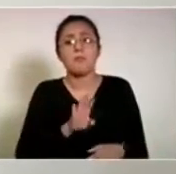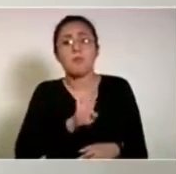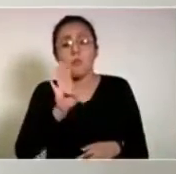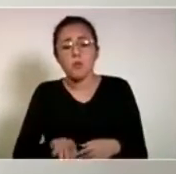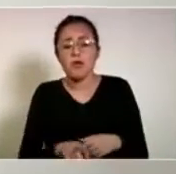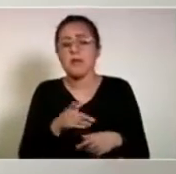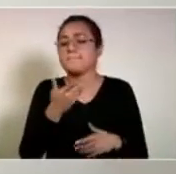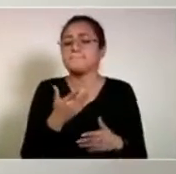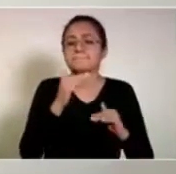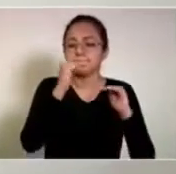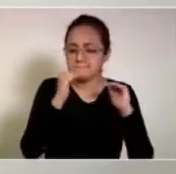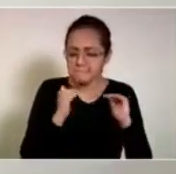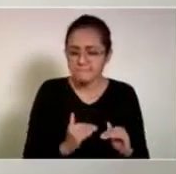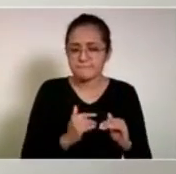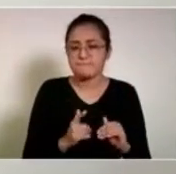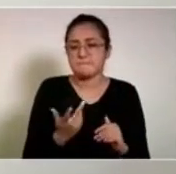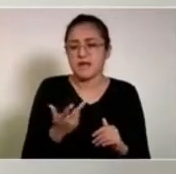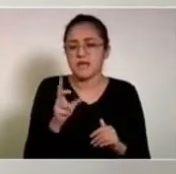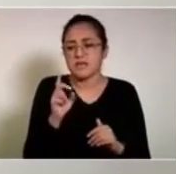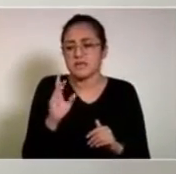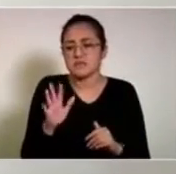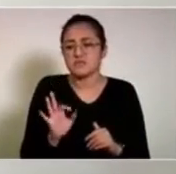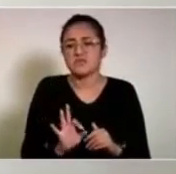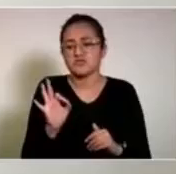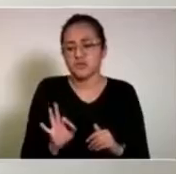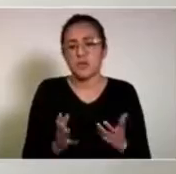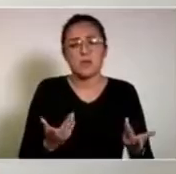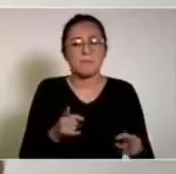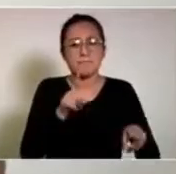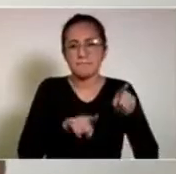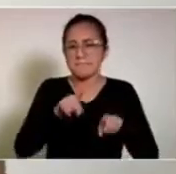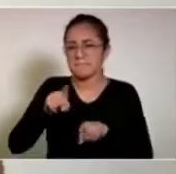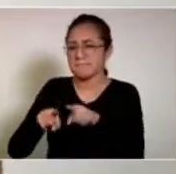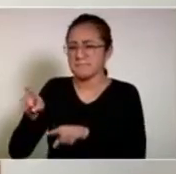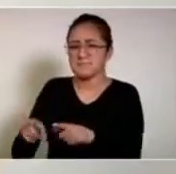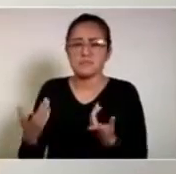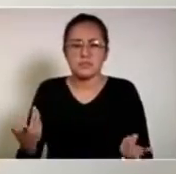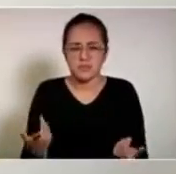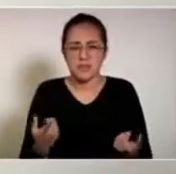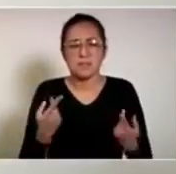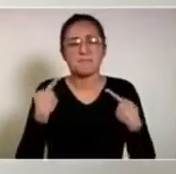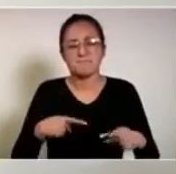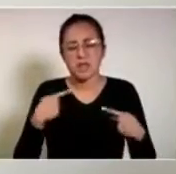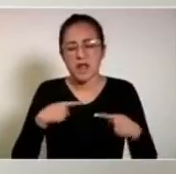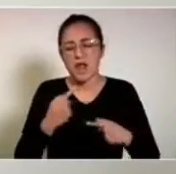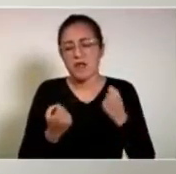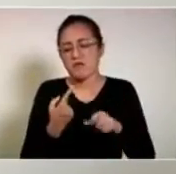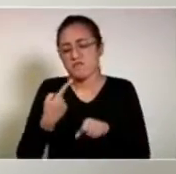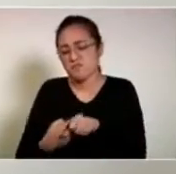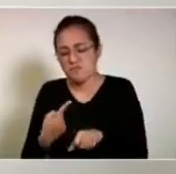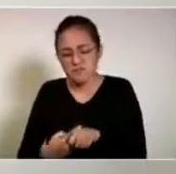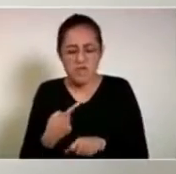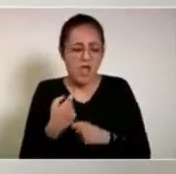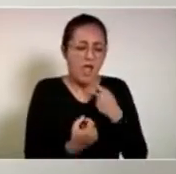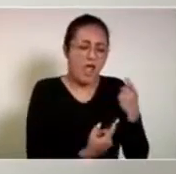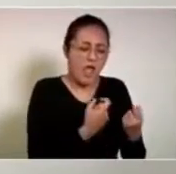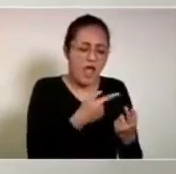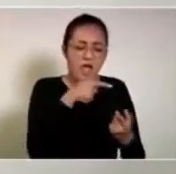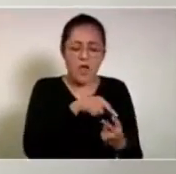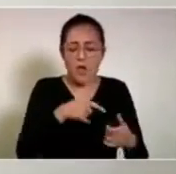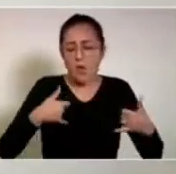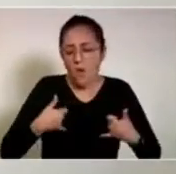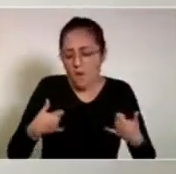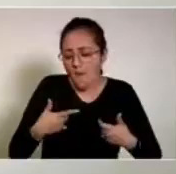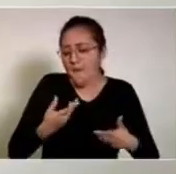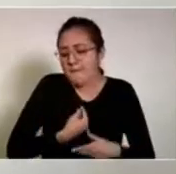mortalidad disminuye hasta un 35%, entonces varía mucho dependiendo de las comorbilidades,